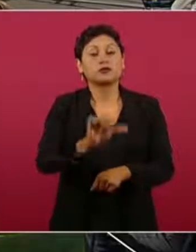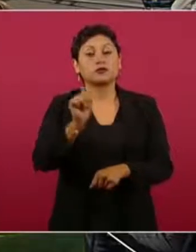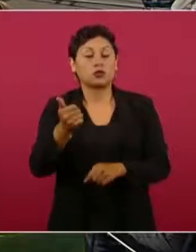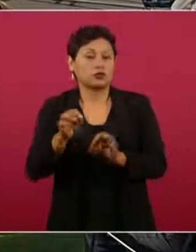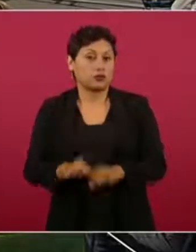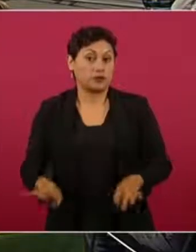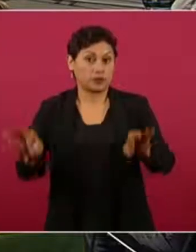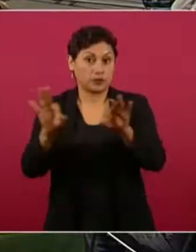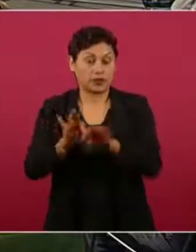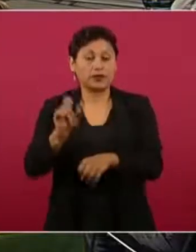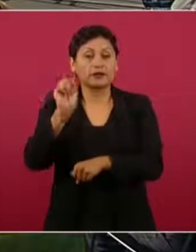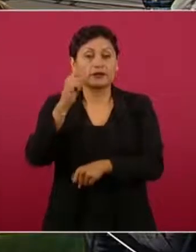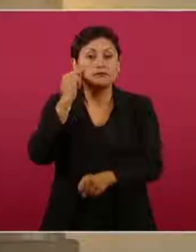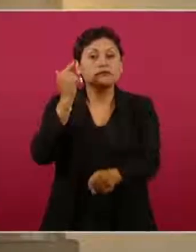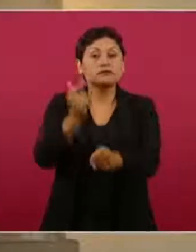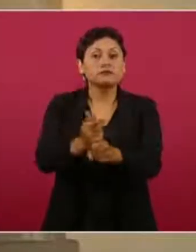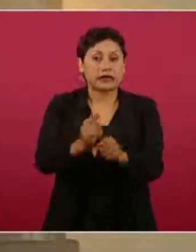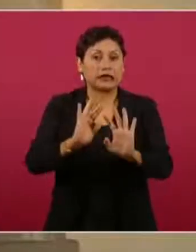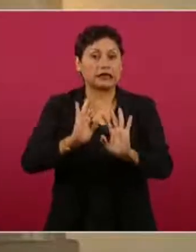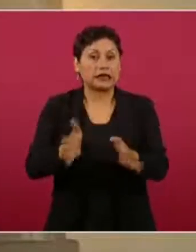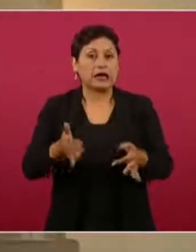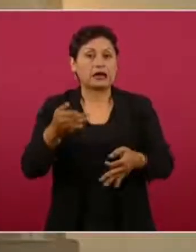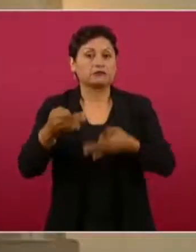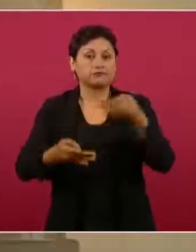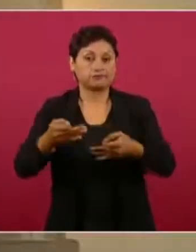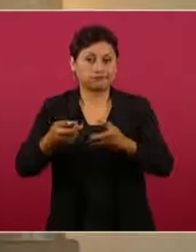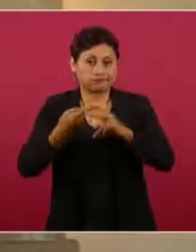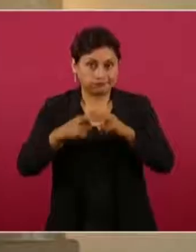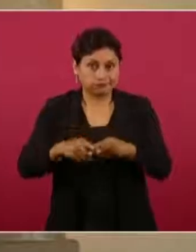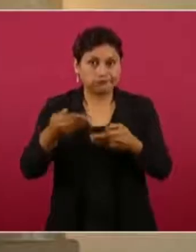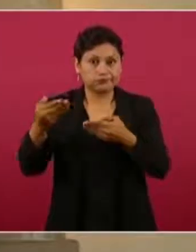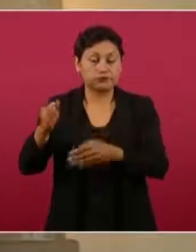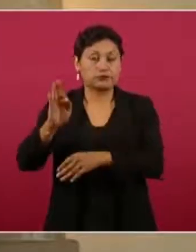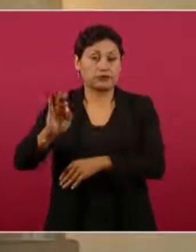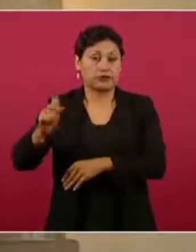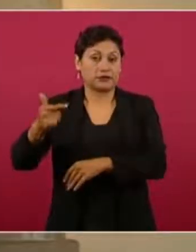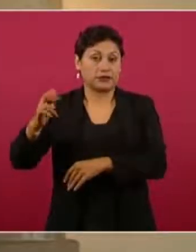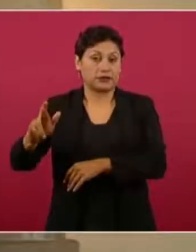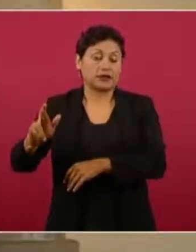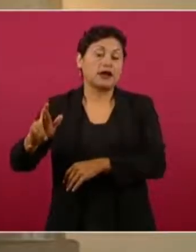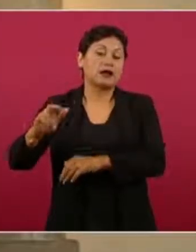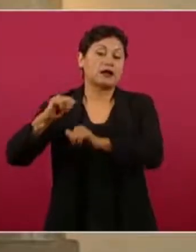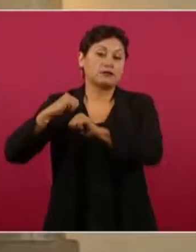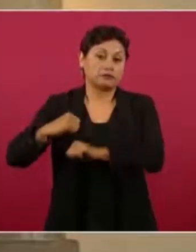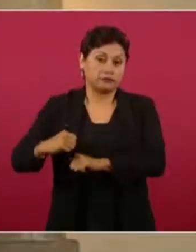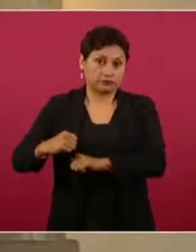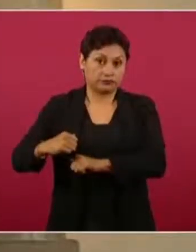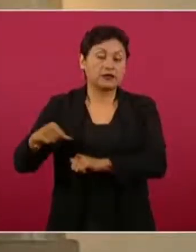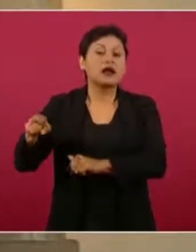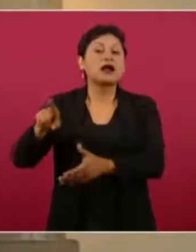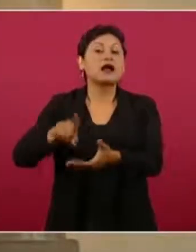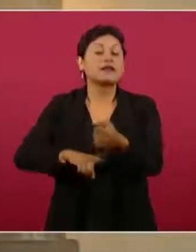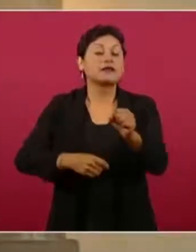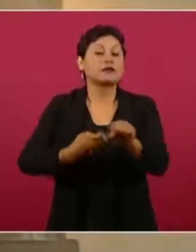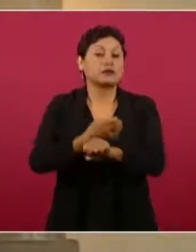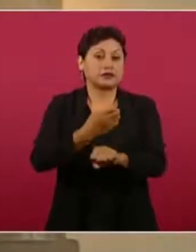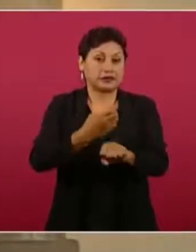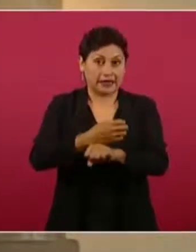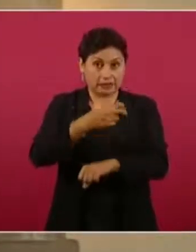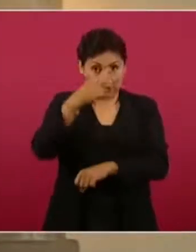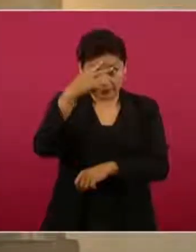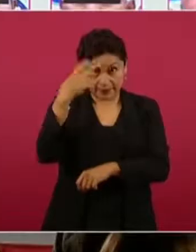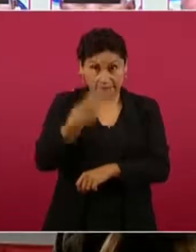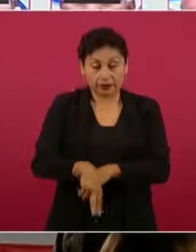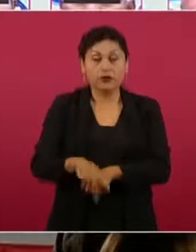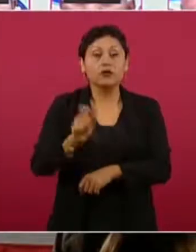relevante, se obtuvo vinculación a proceso por parte de la Fiscalía General de Justicia del Estado de México de seis